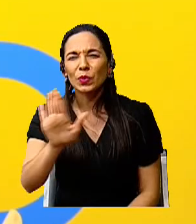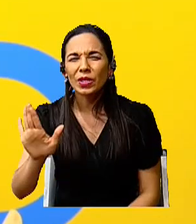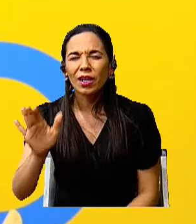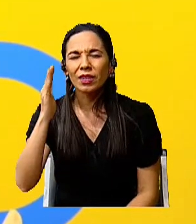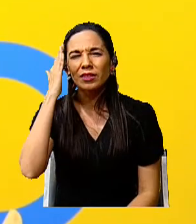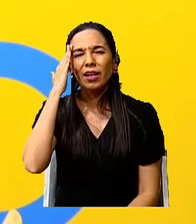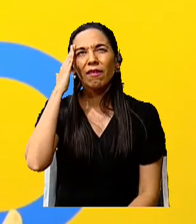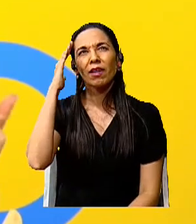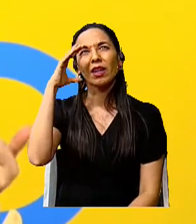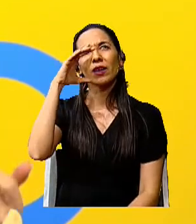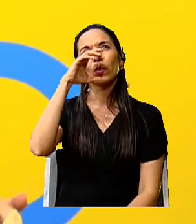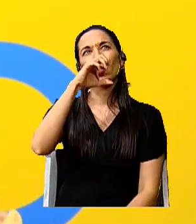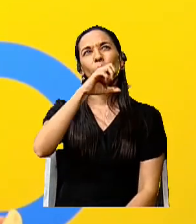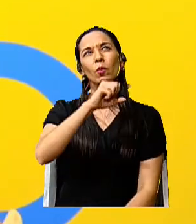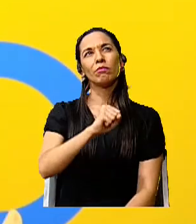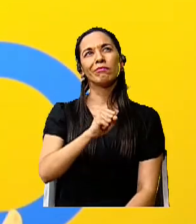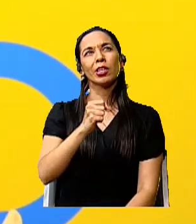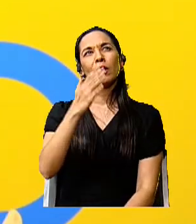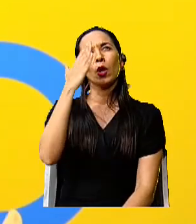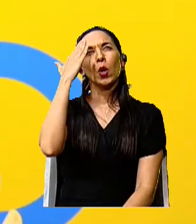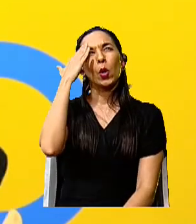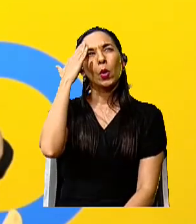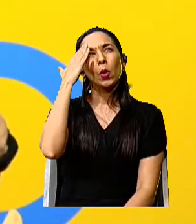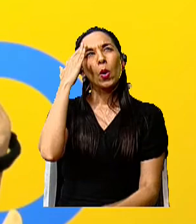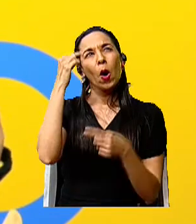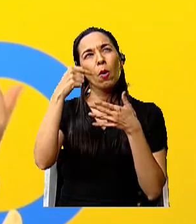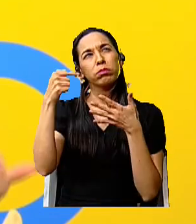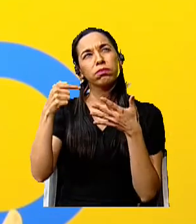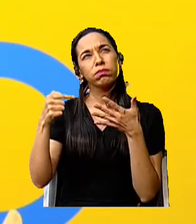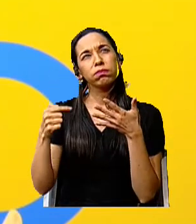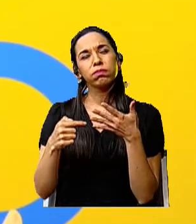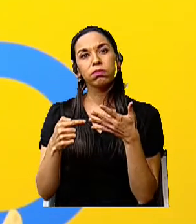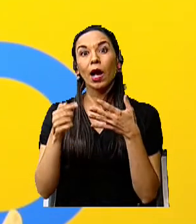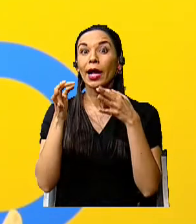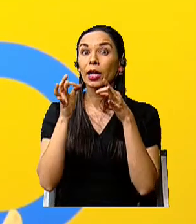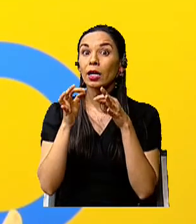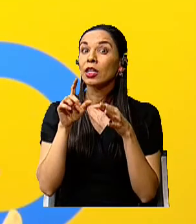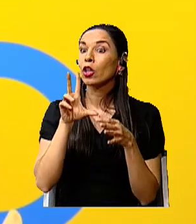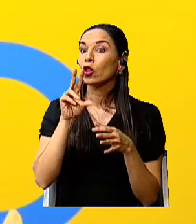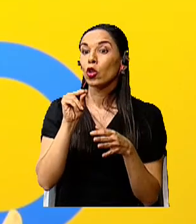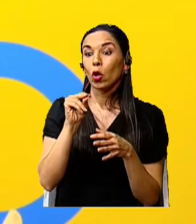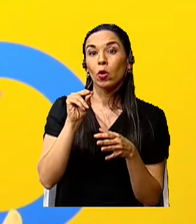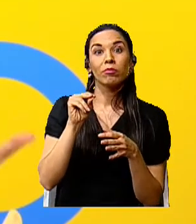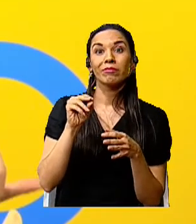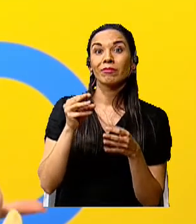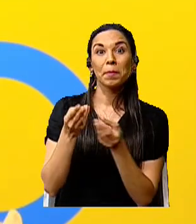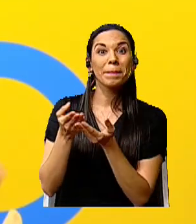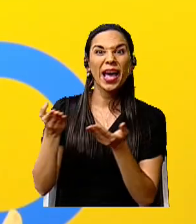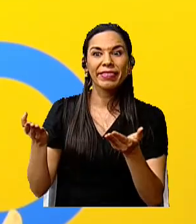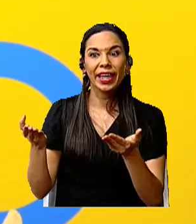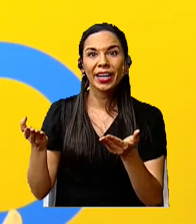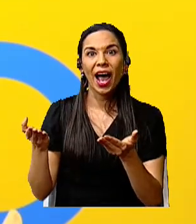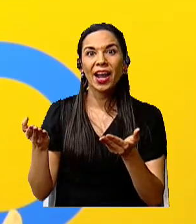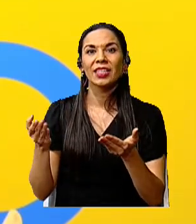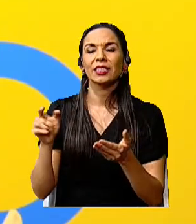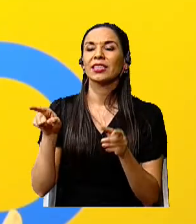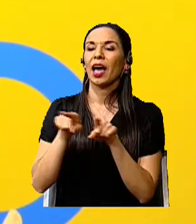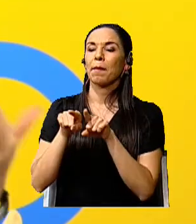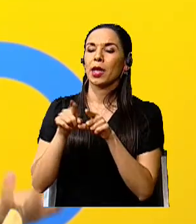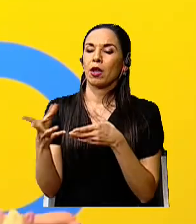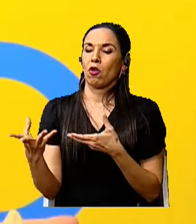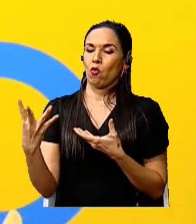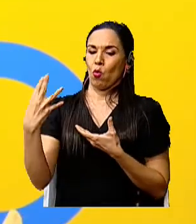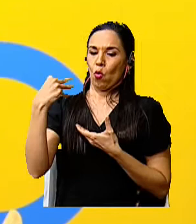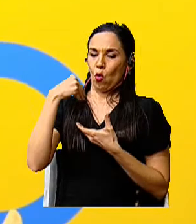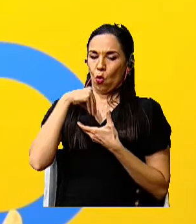cuenta que todos estos conocimientos que son inmateriales, también son parte nuestra. Es